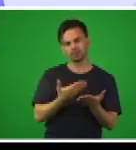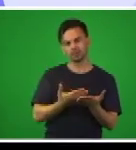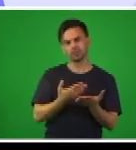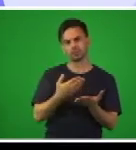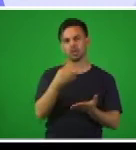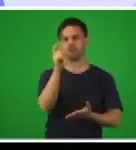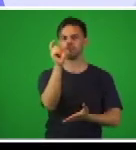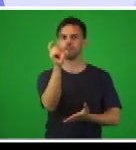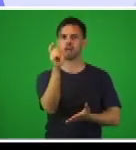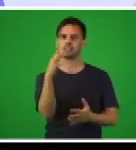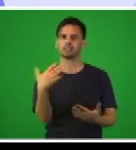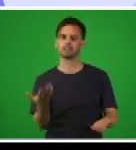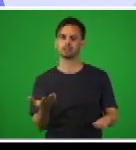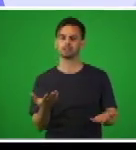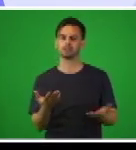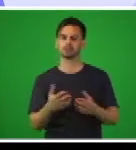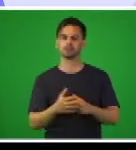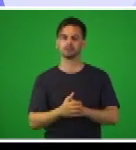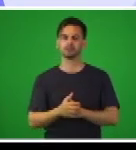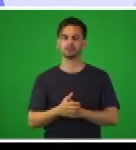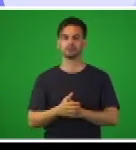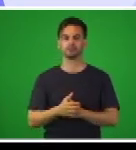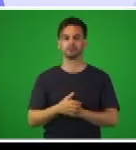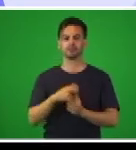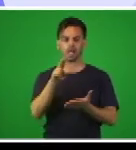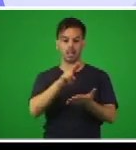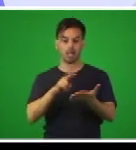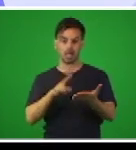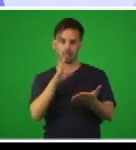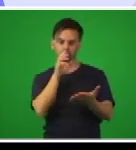una frase. Leanla en silencio,